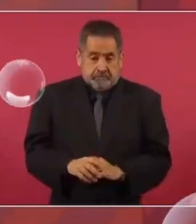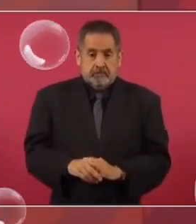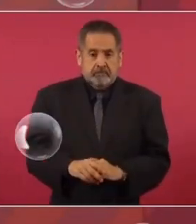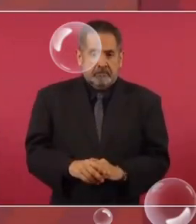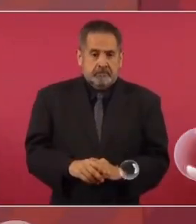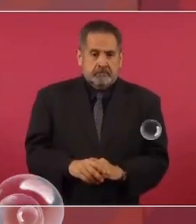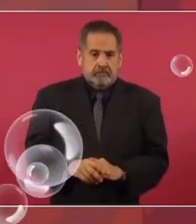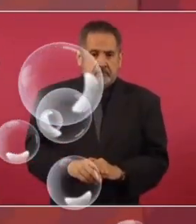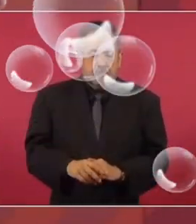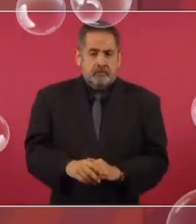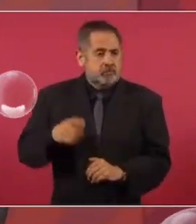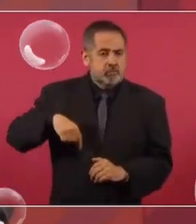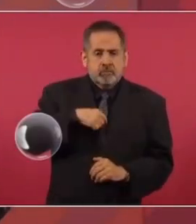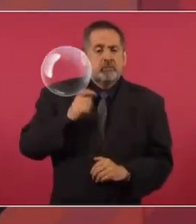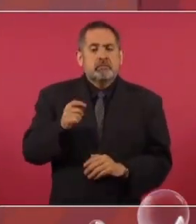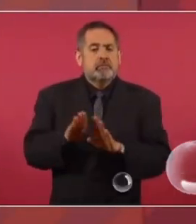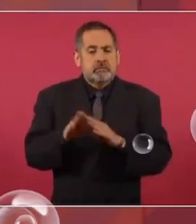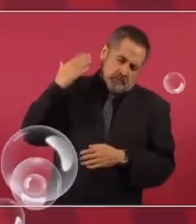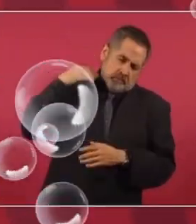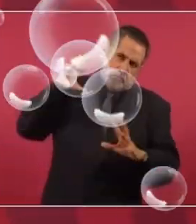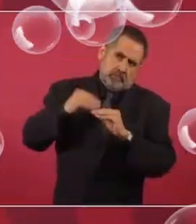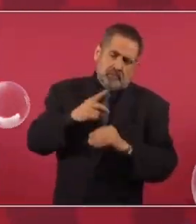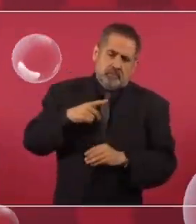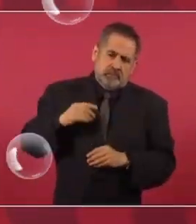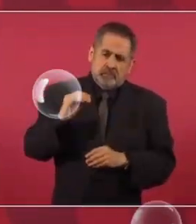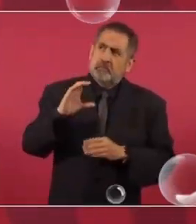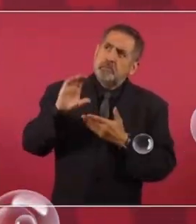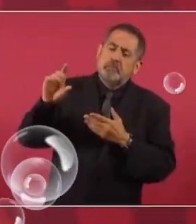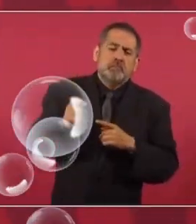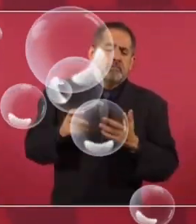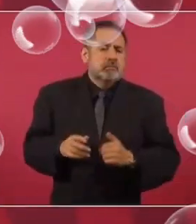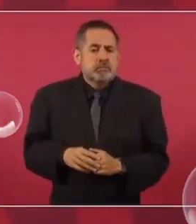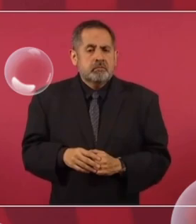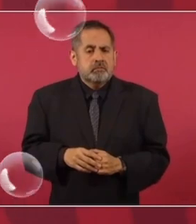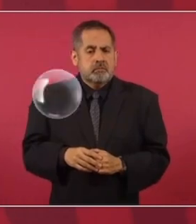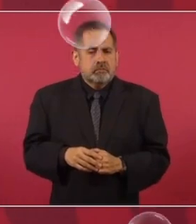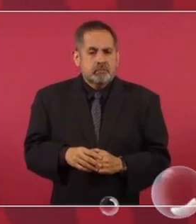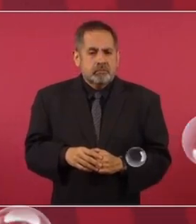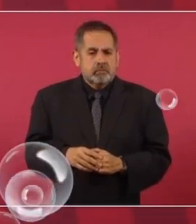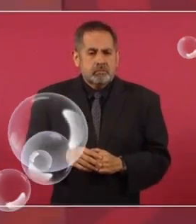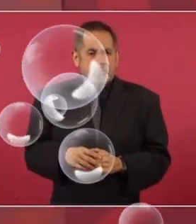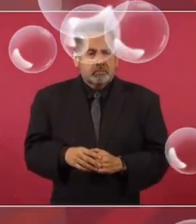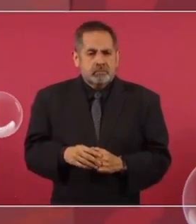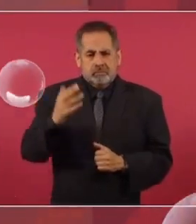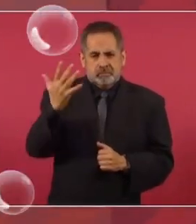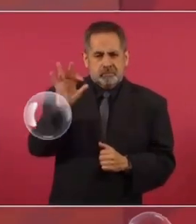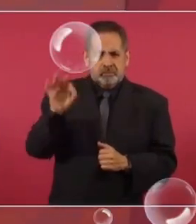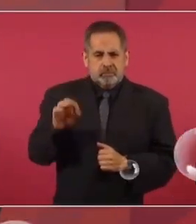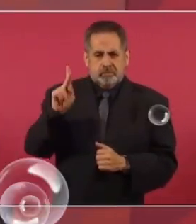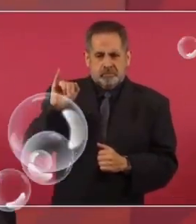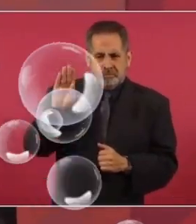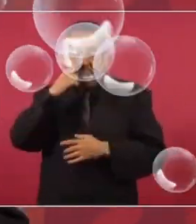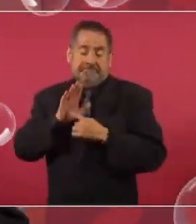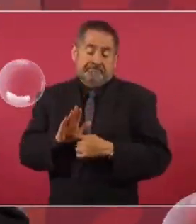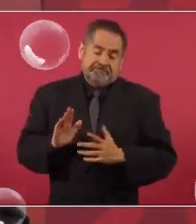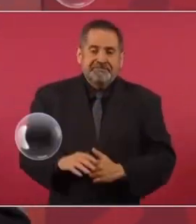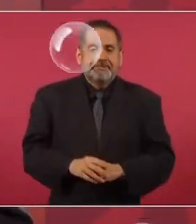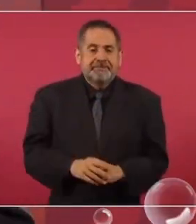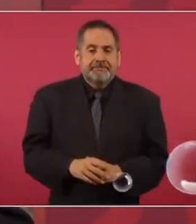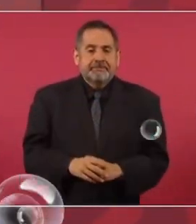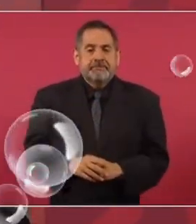Nosotros tenemos una deuda que está abajo del 50 por ciento del Producto Interno Bruto.